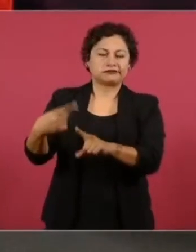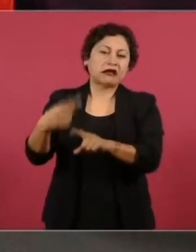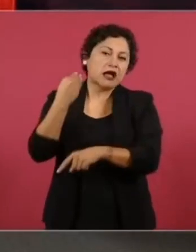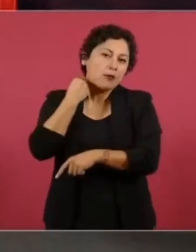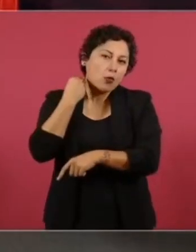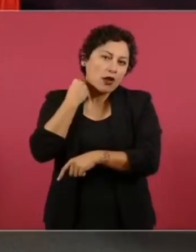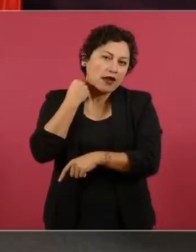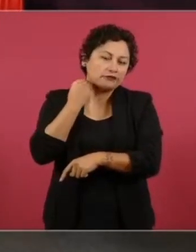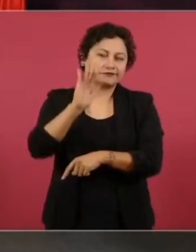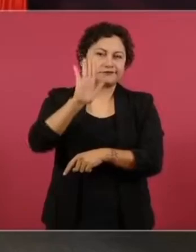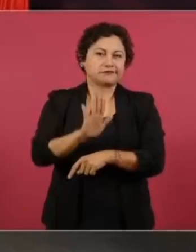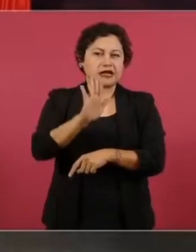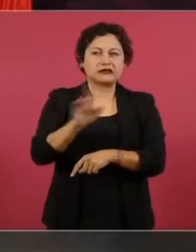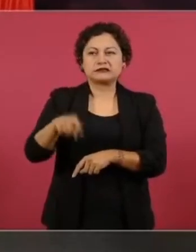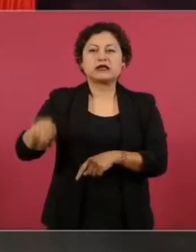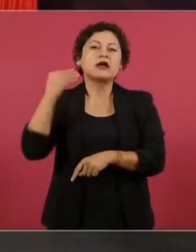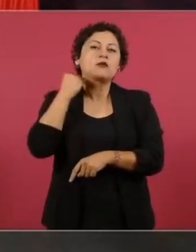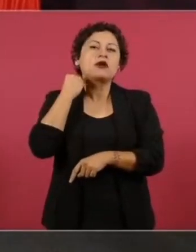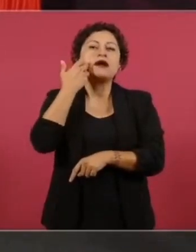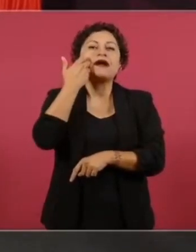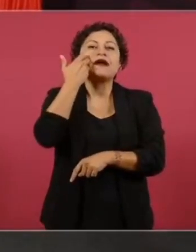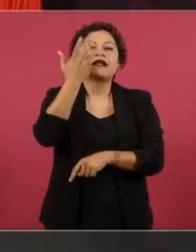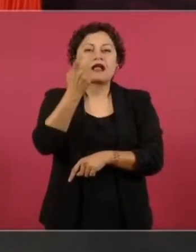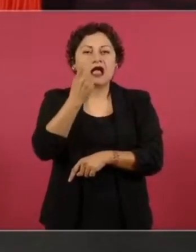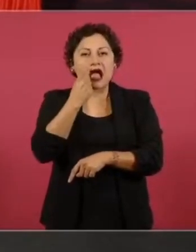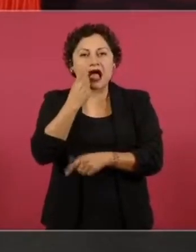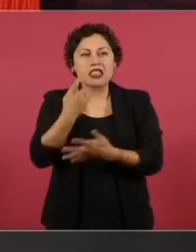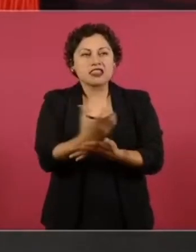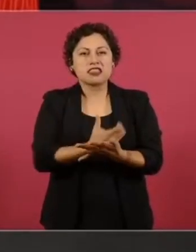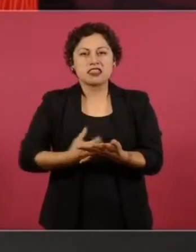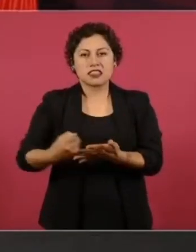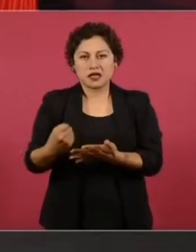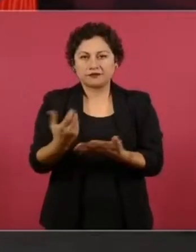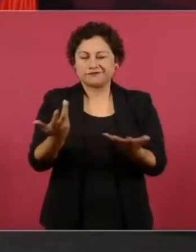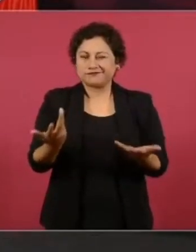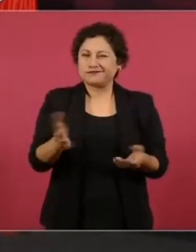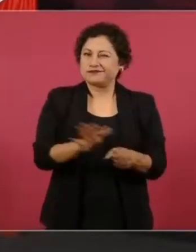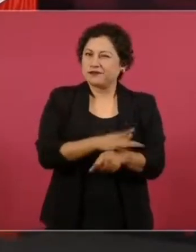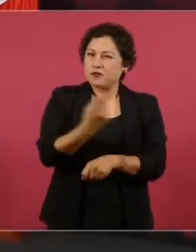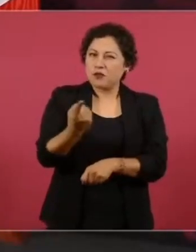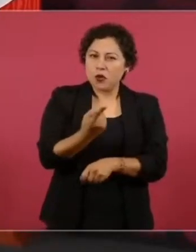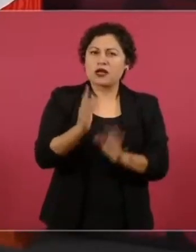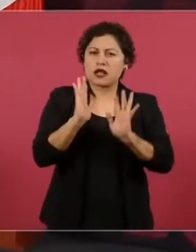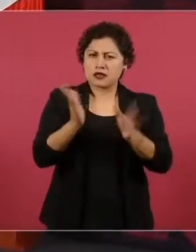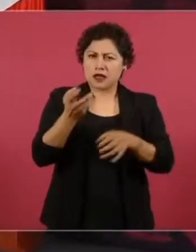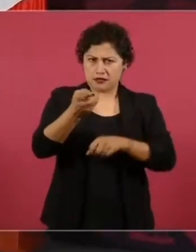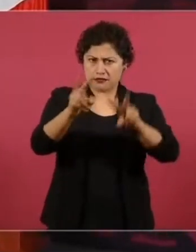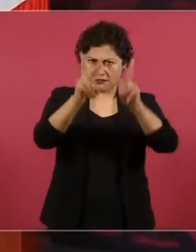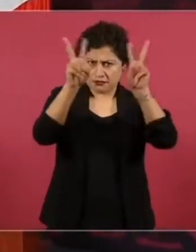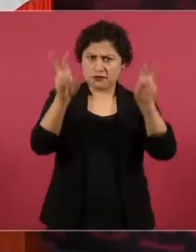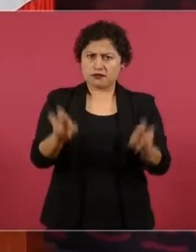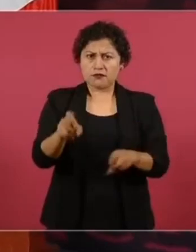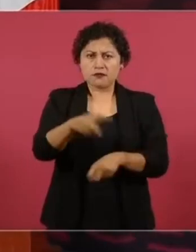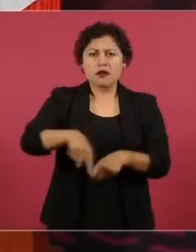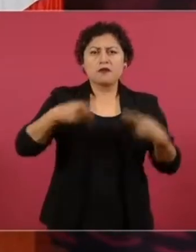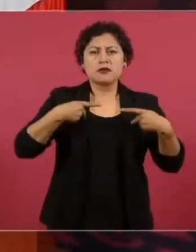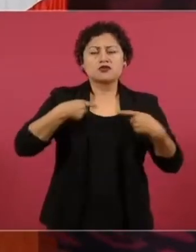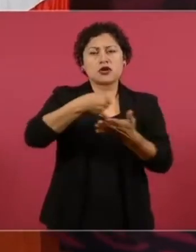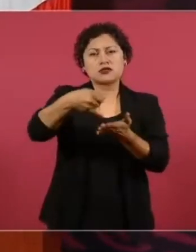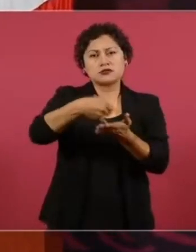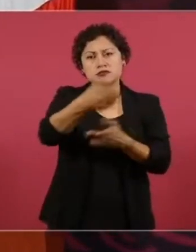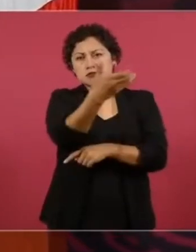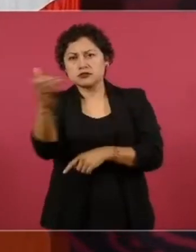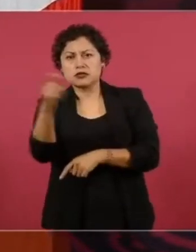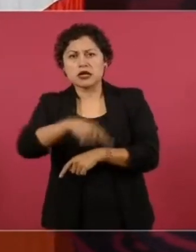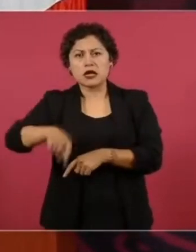porque se está atendiendo la petición de los campesinos.